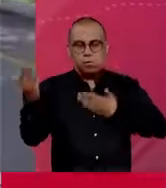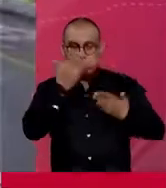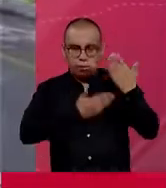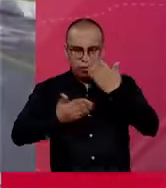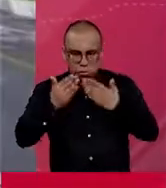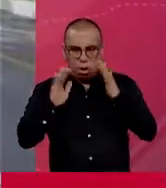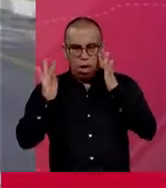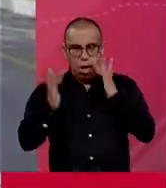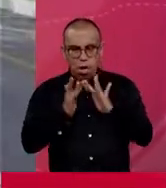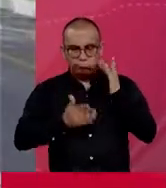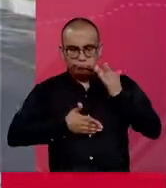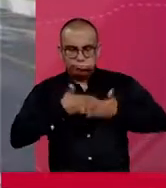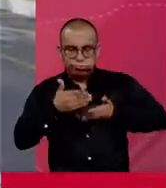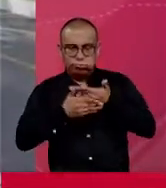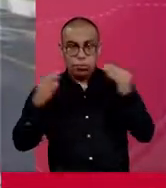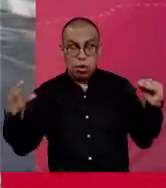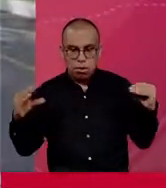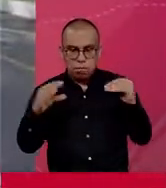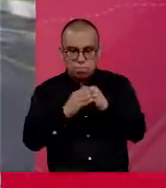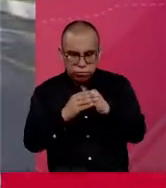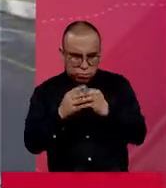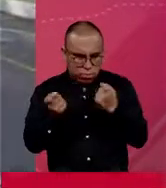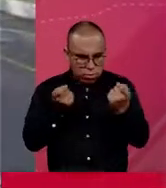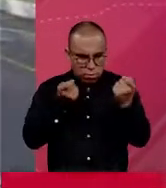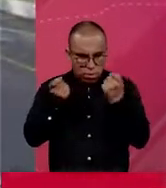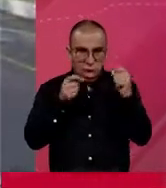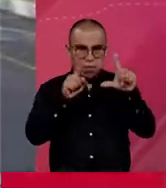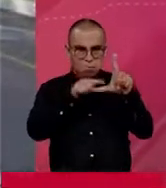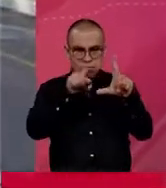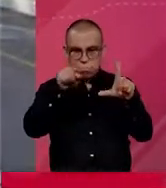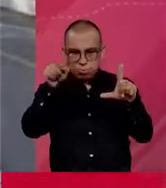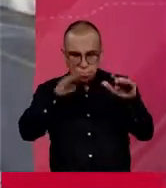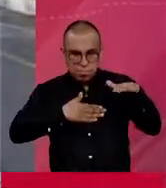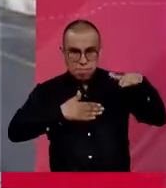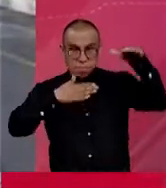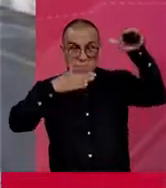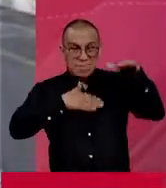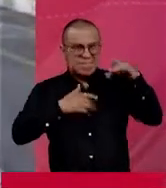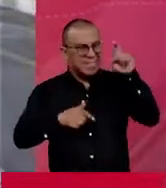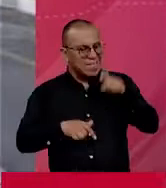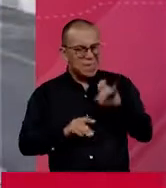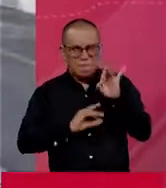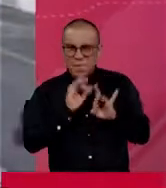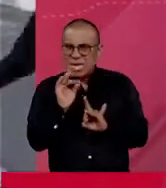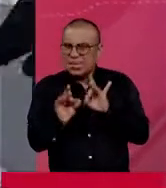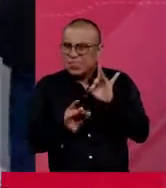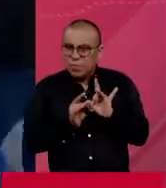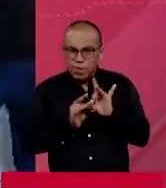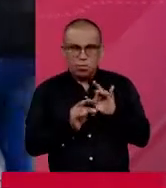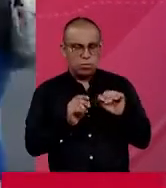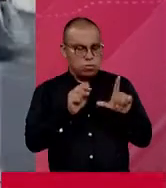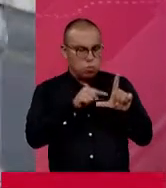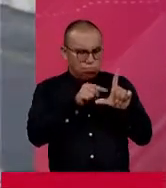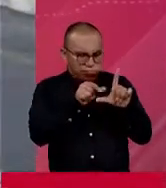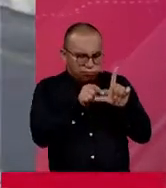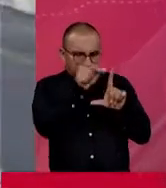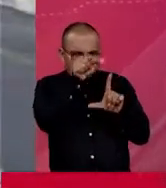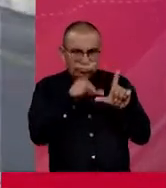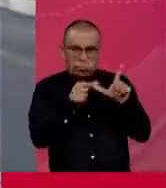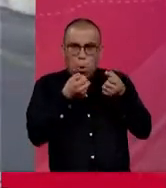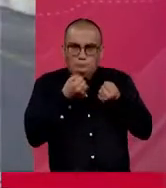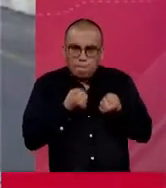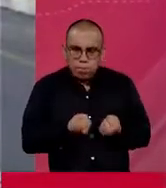se procede a la calibración del equipo, el equipo debe estar perfectamente calibrado en volumen y presión